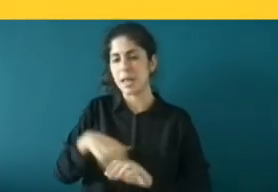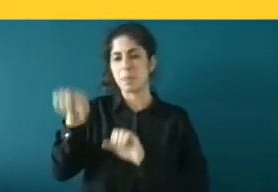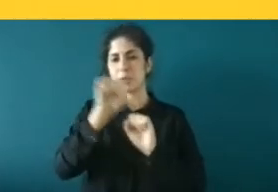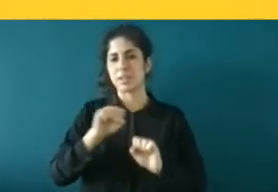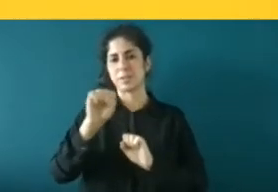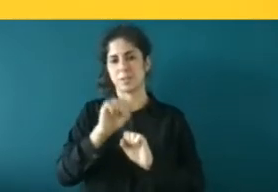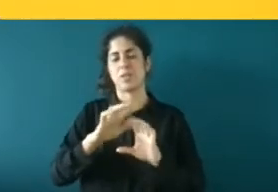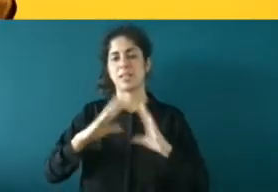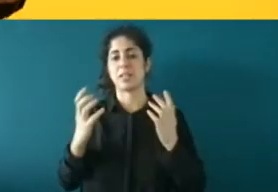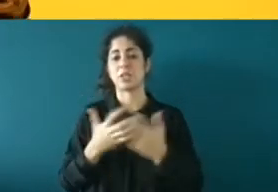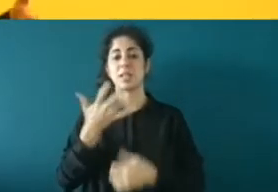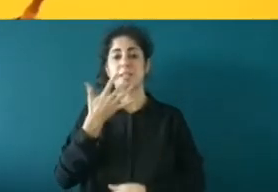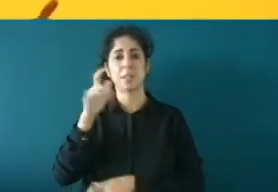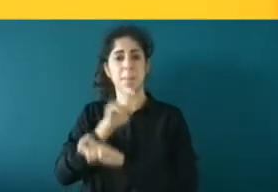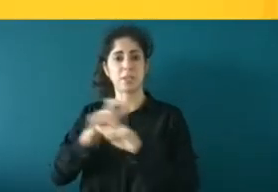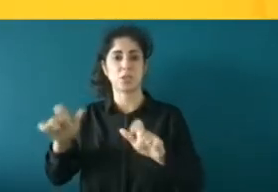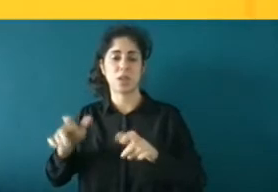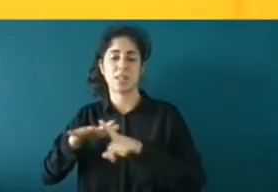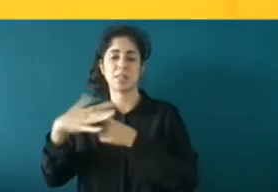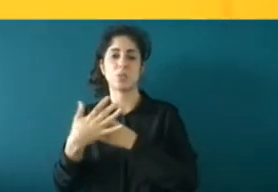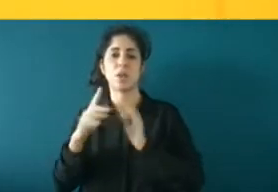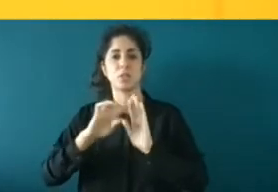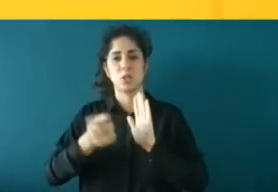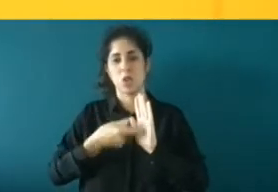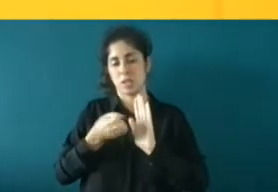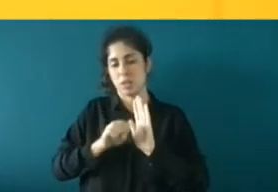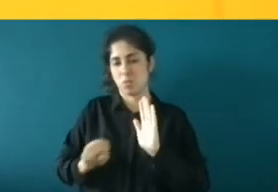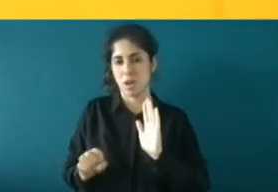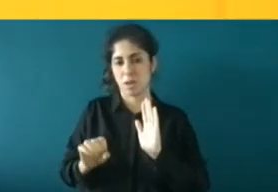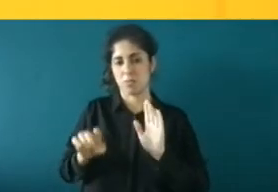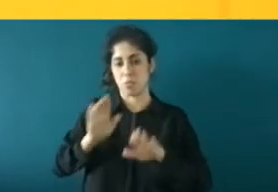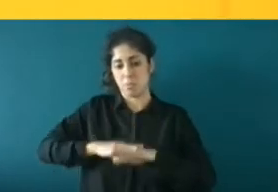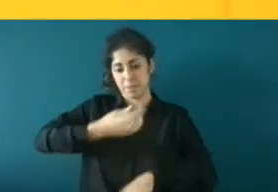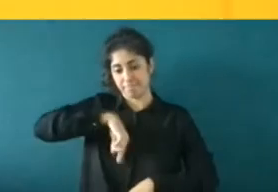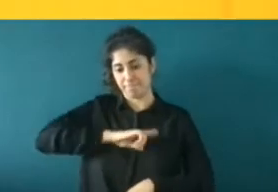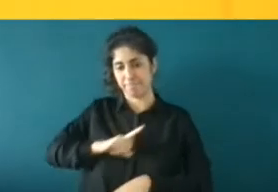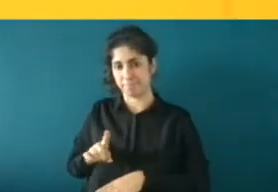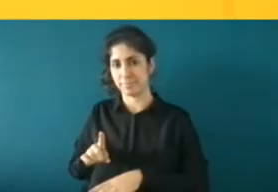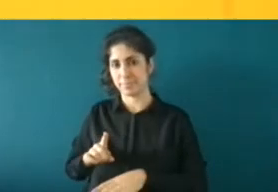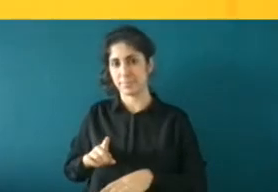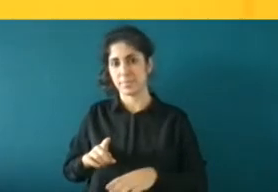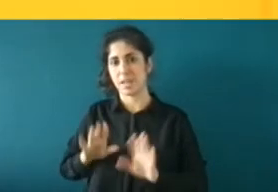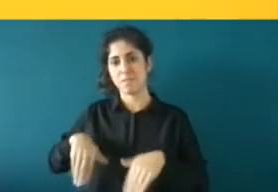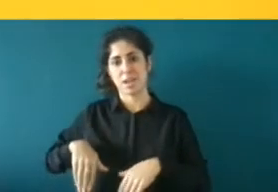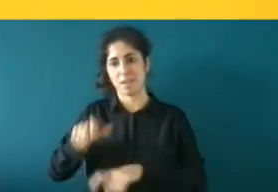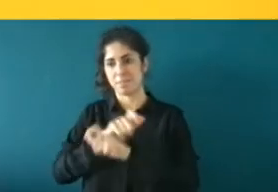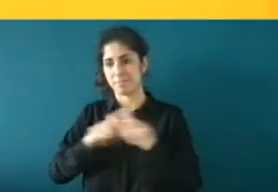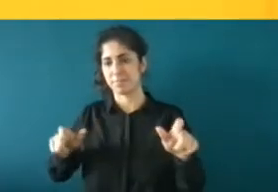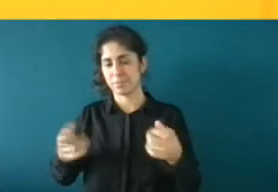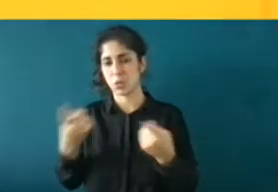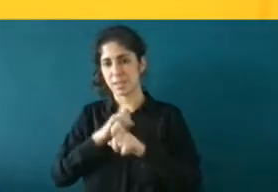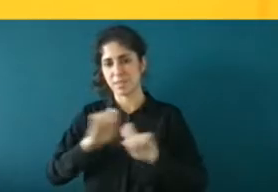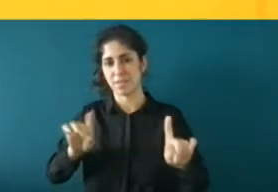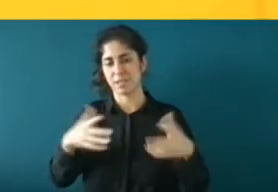situación irregular si no les abocáramos a estar en situación irregular nadie tendría que pasar por este calvario ninguna